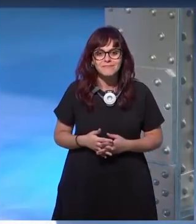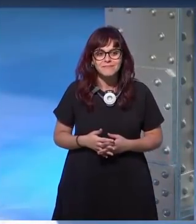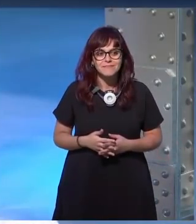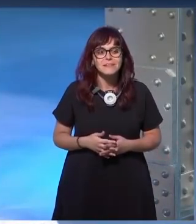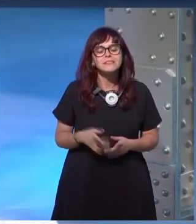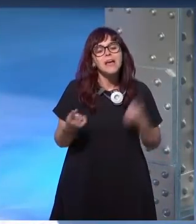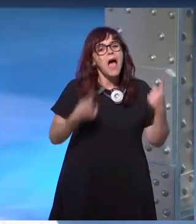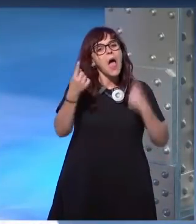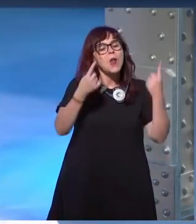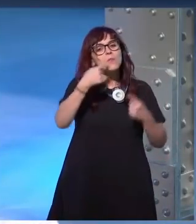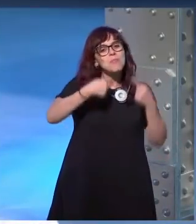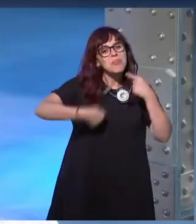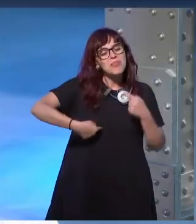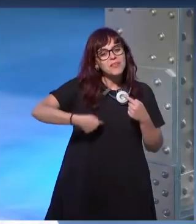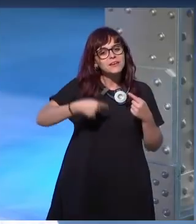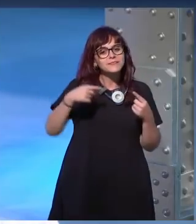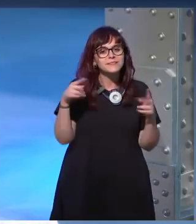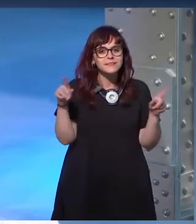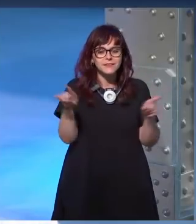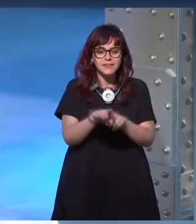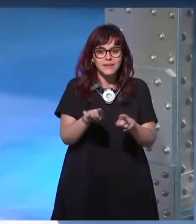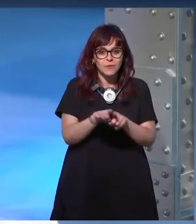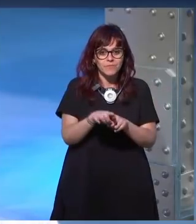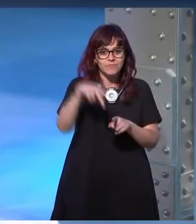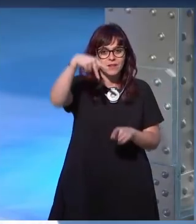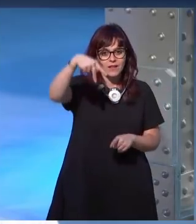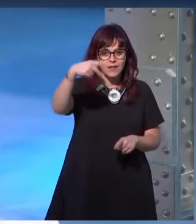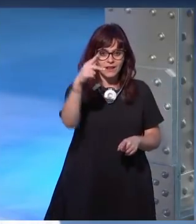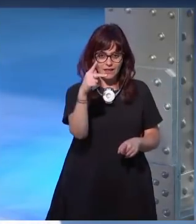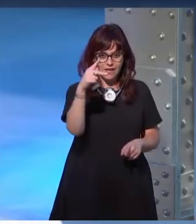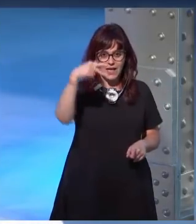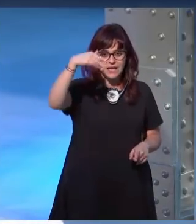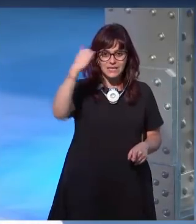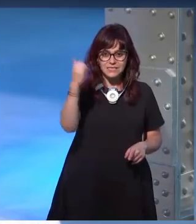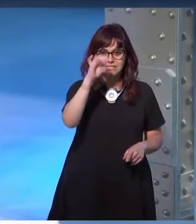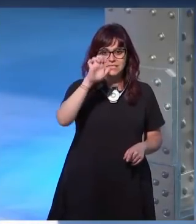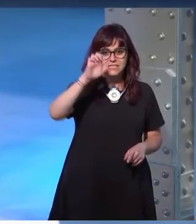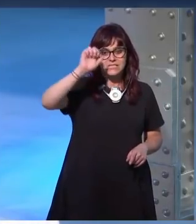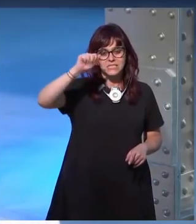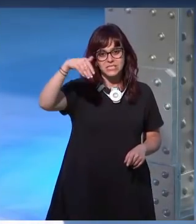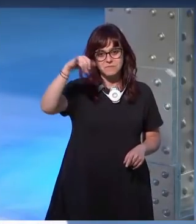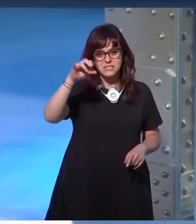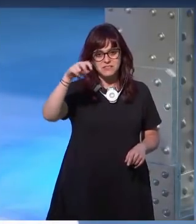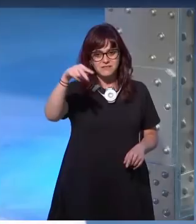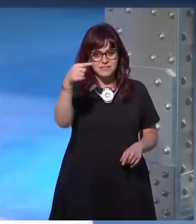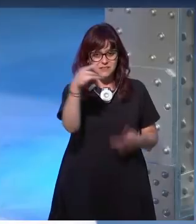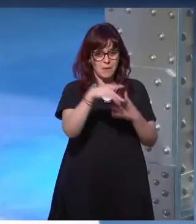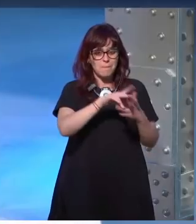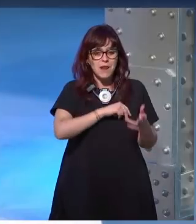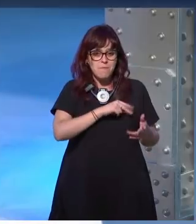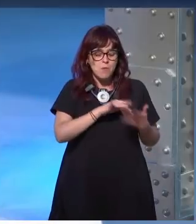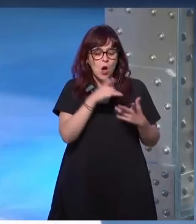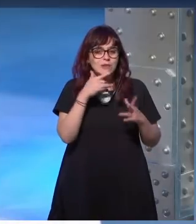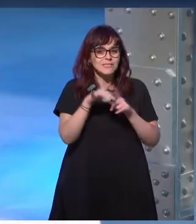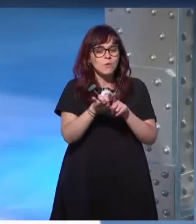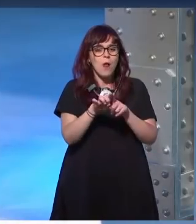ha habido quien me decía que N.K. Jameson es ha ganado tantos premios estos últimos años porque es